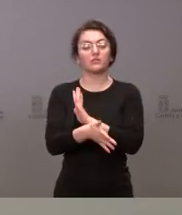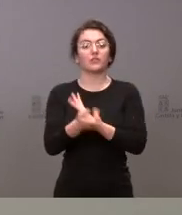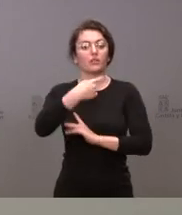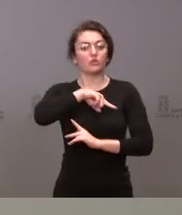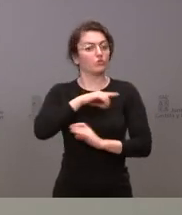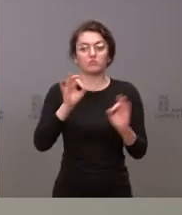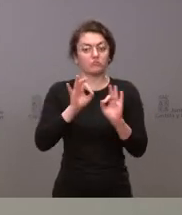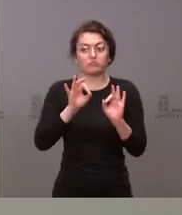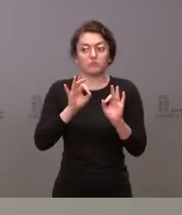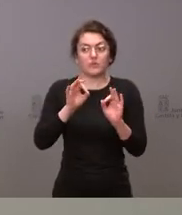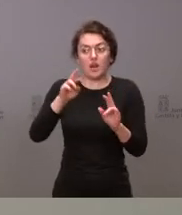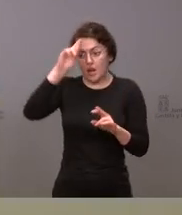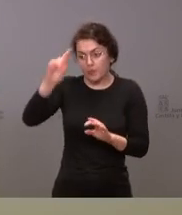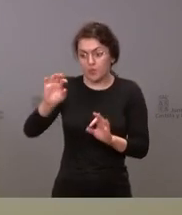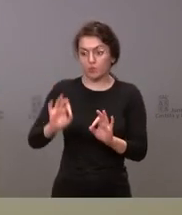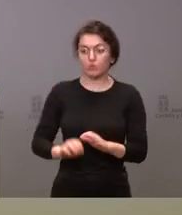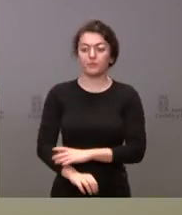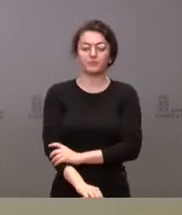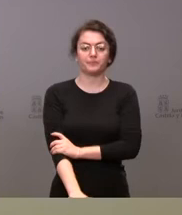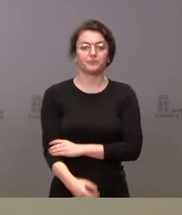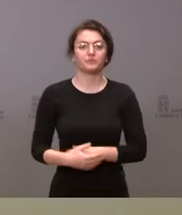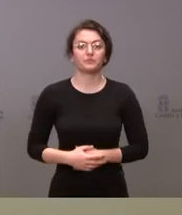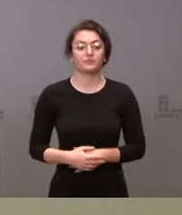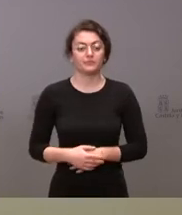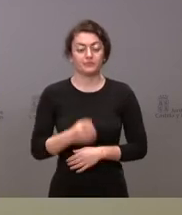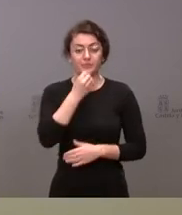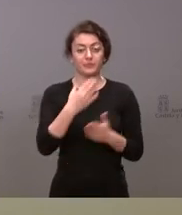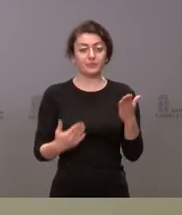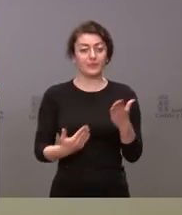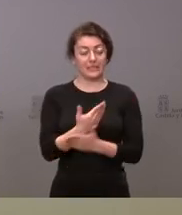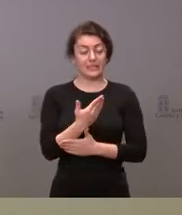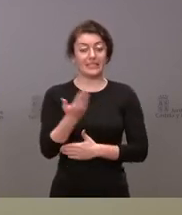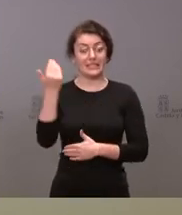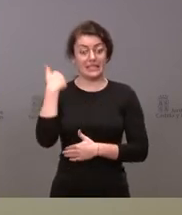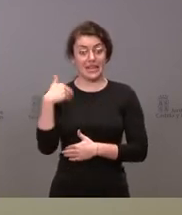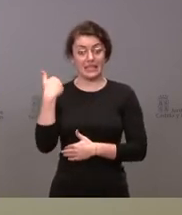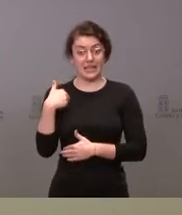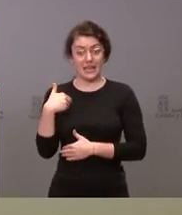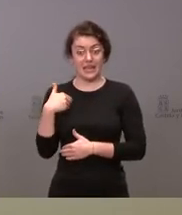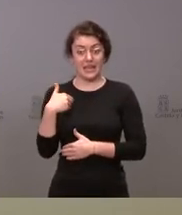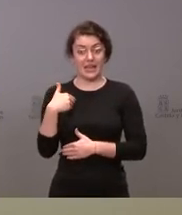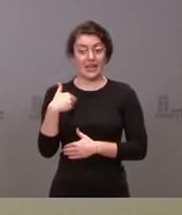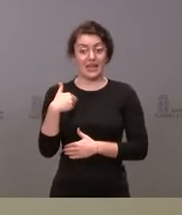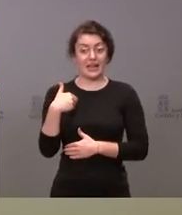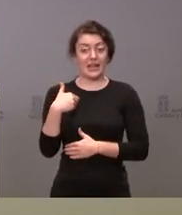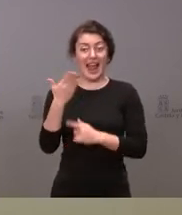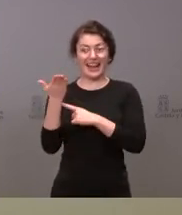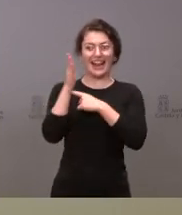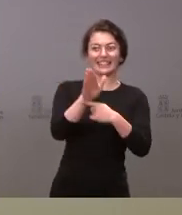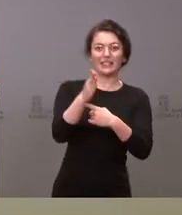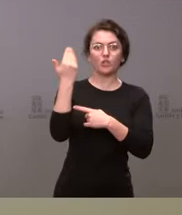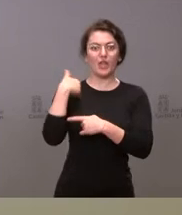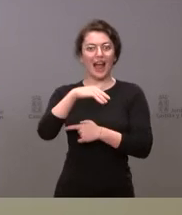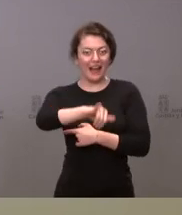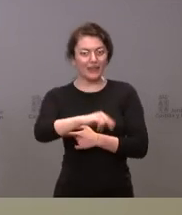quien tiene la competencia para ello Buenos días y teniendo en cuenta que ya se ha propuesto al candidato ustedes detectan en todo caso